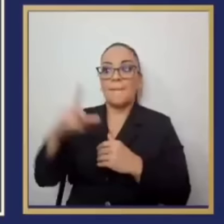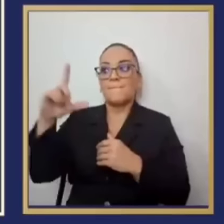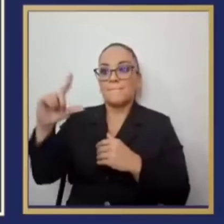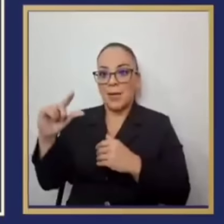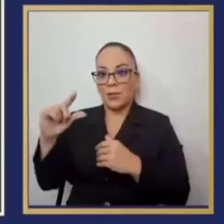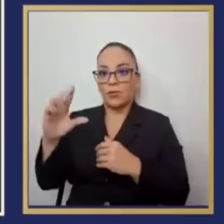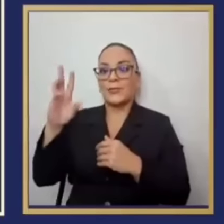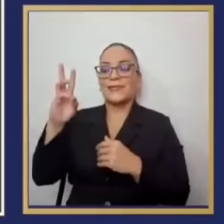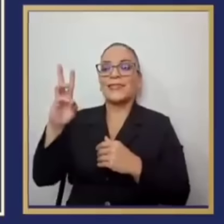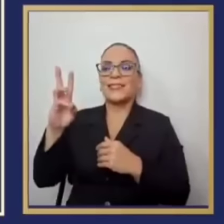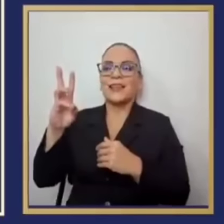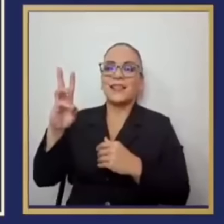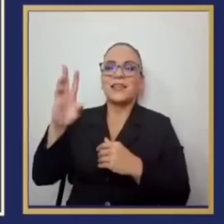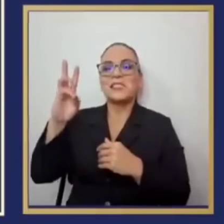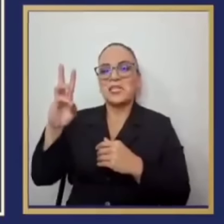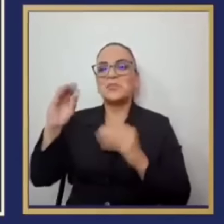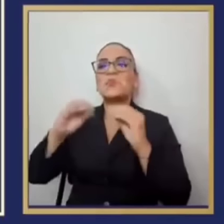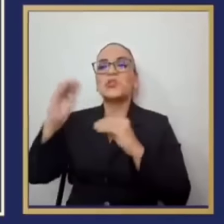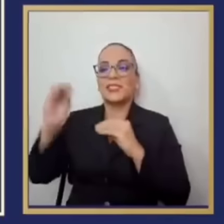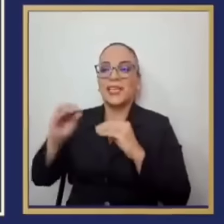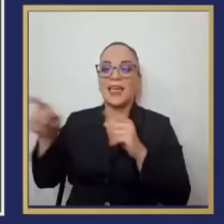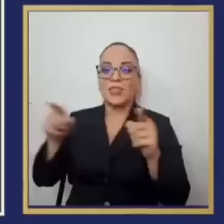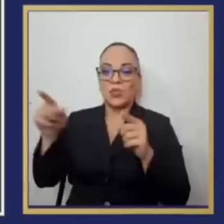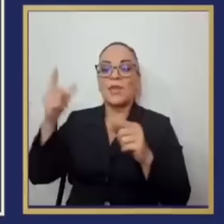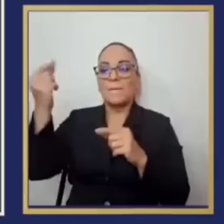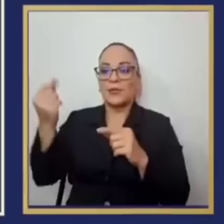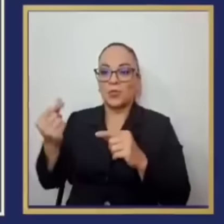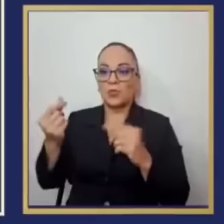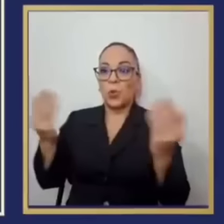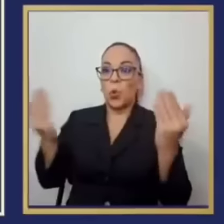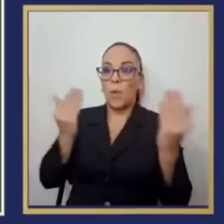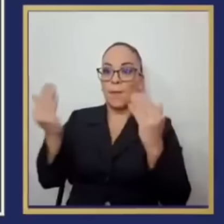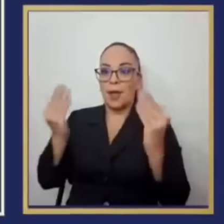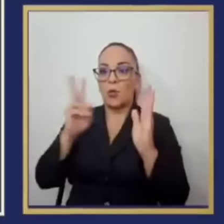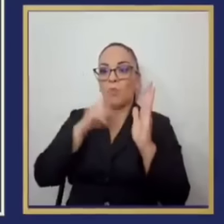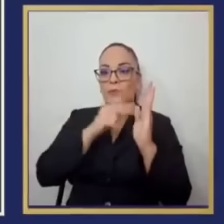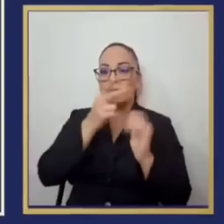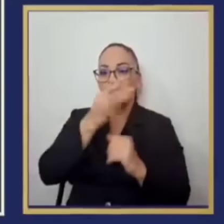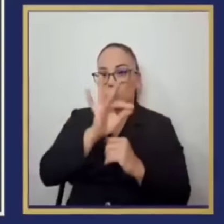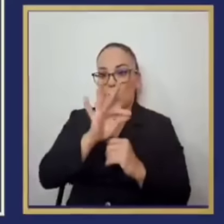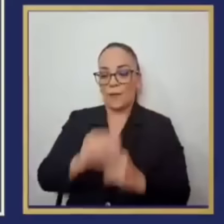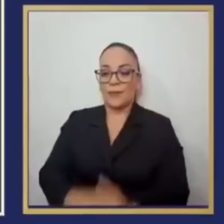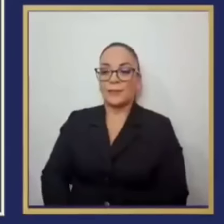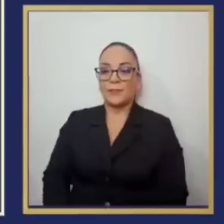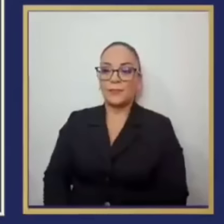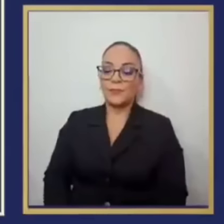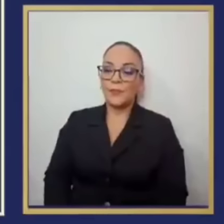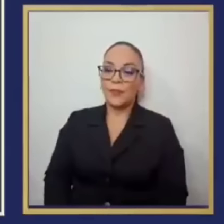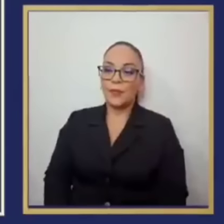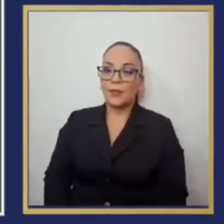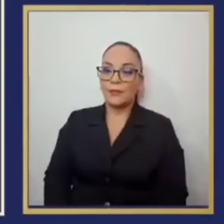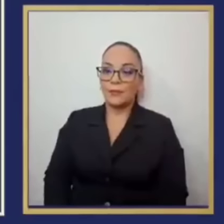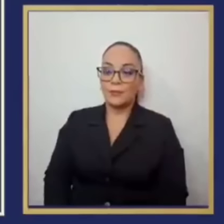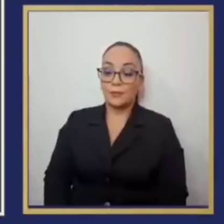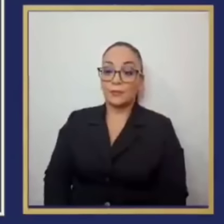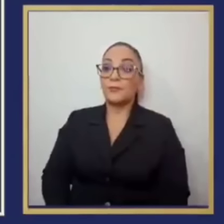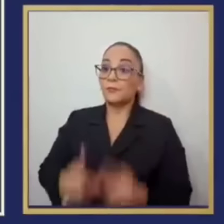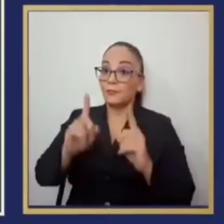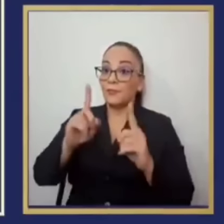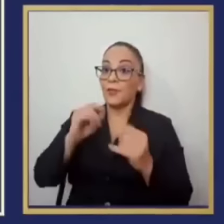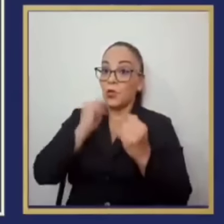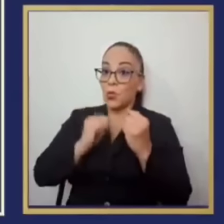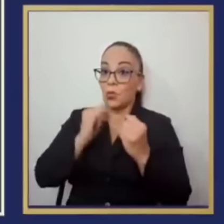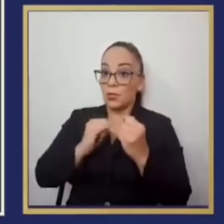66% del presupuesto de 2019. Y la última, para si